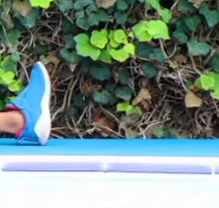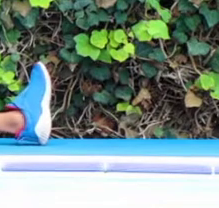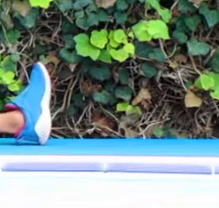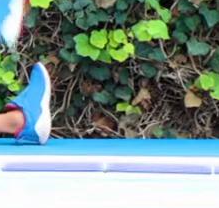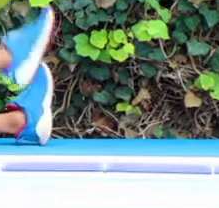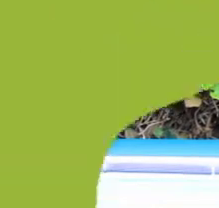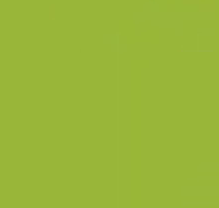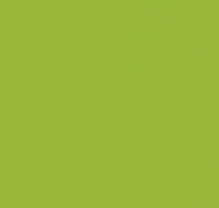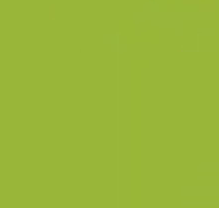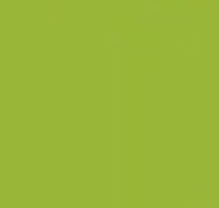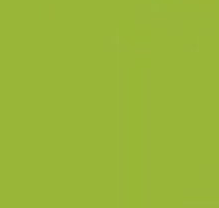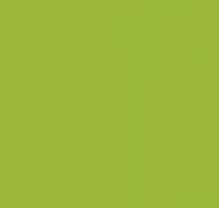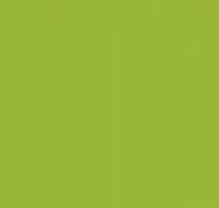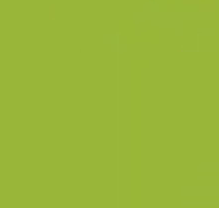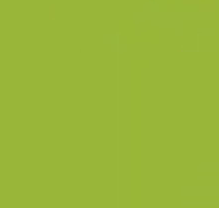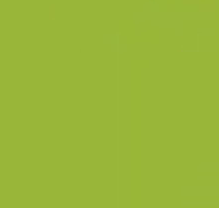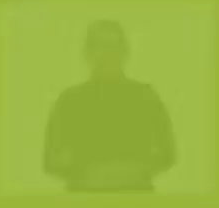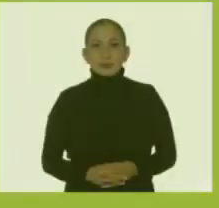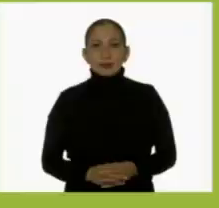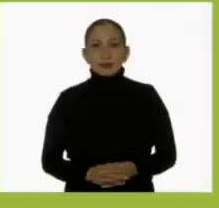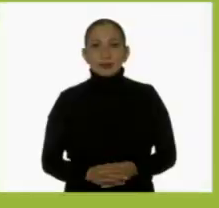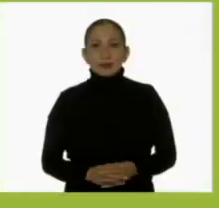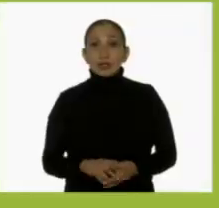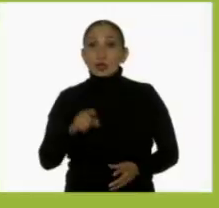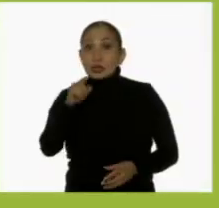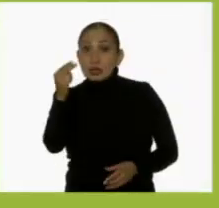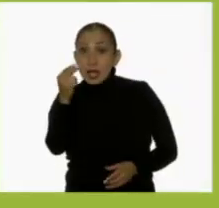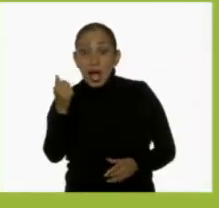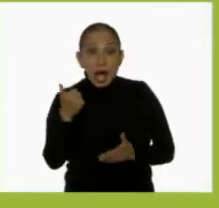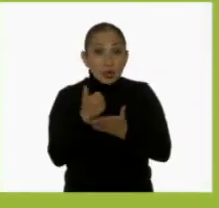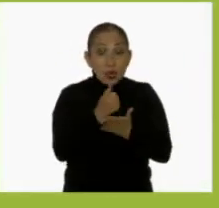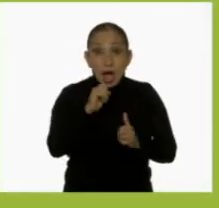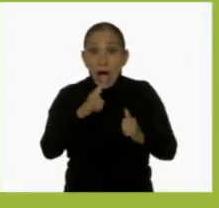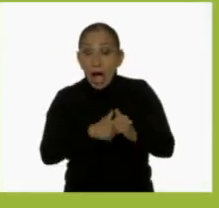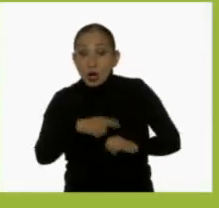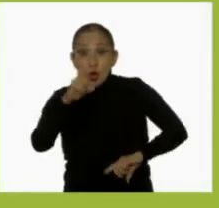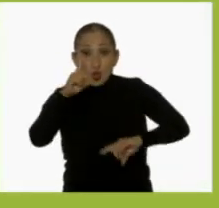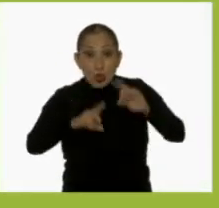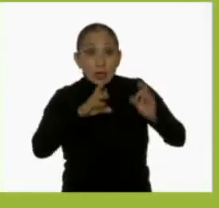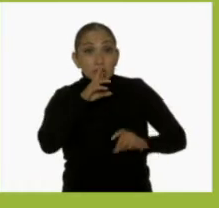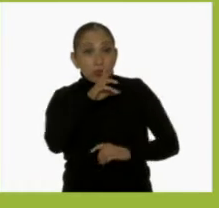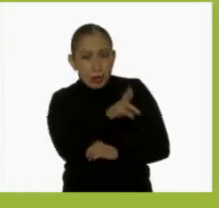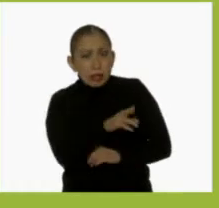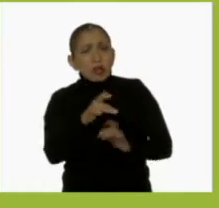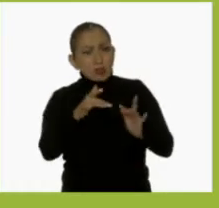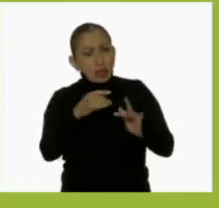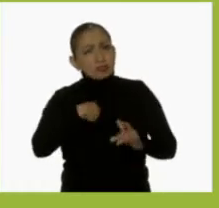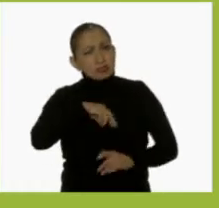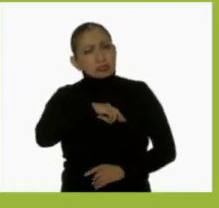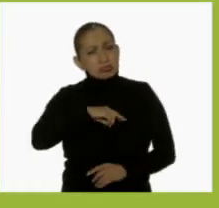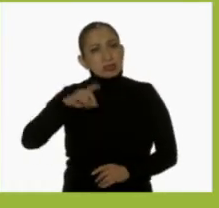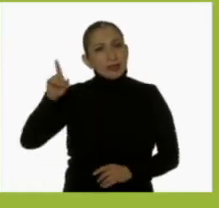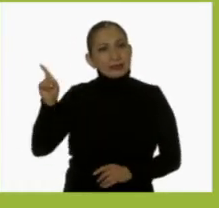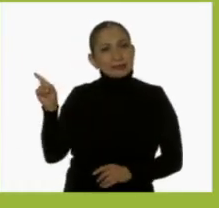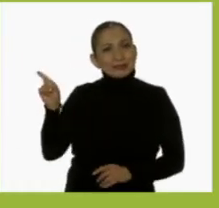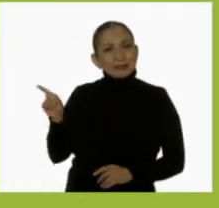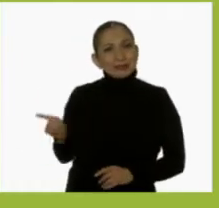derecha. Si necesitas ayuda para resolver tus dudas, contáctanos.